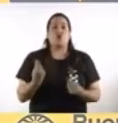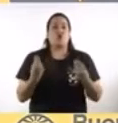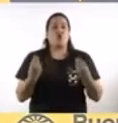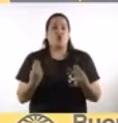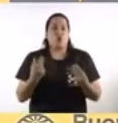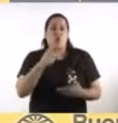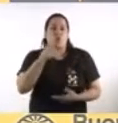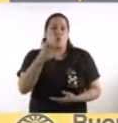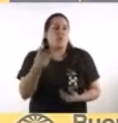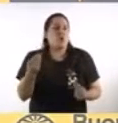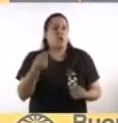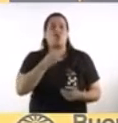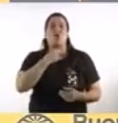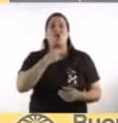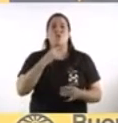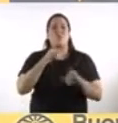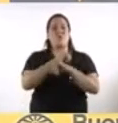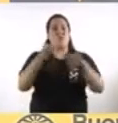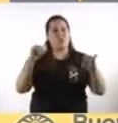transparentes con la información,